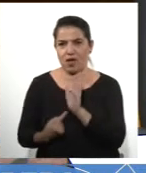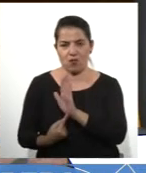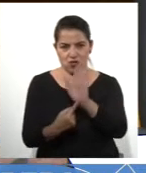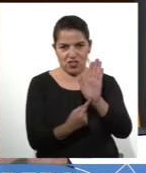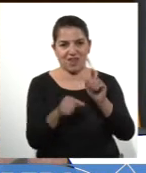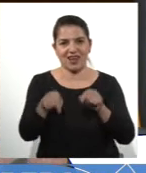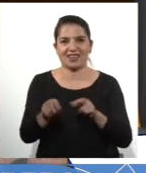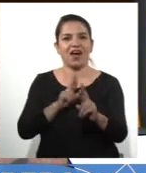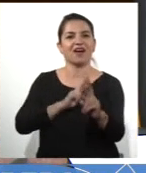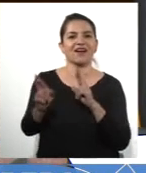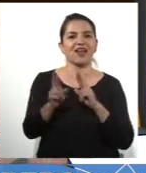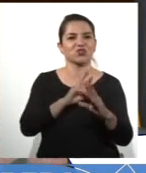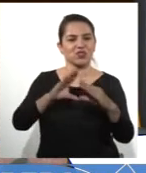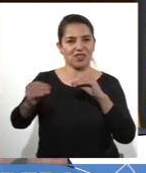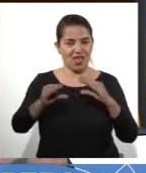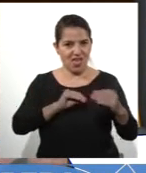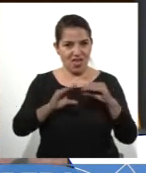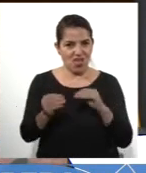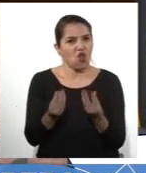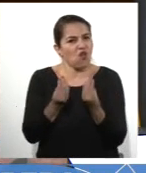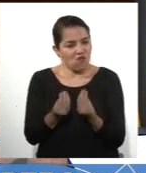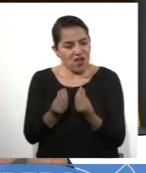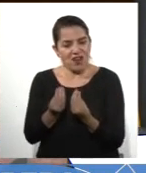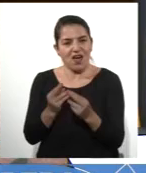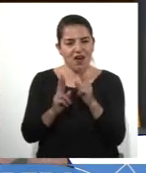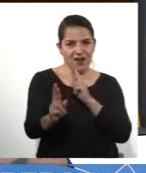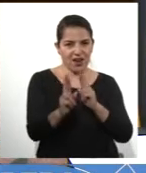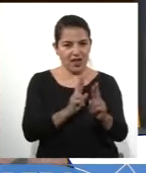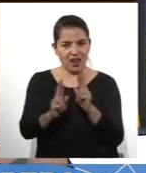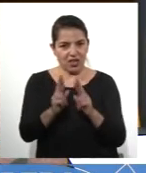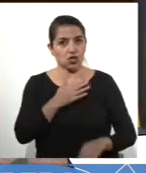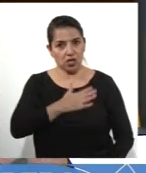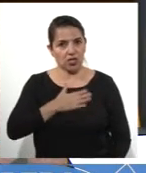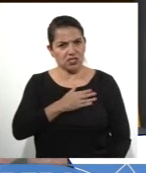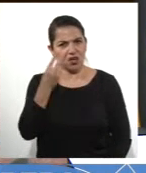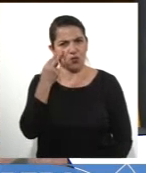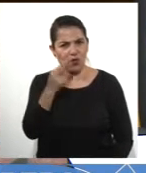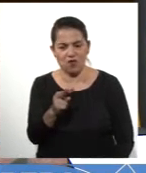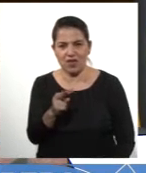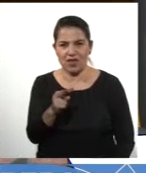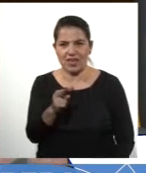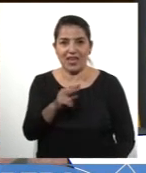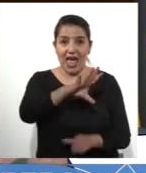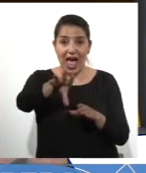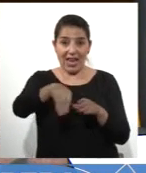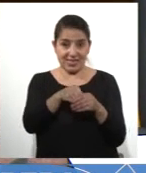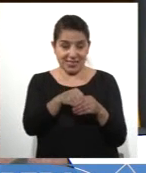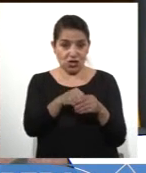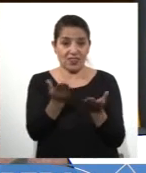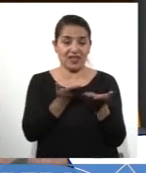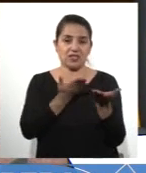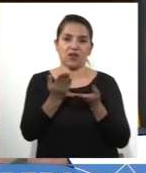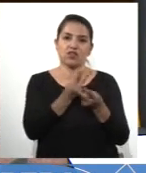relación de diálogo, de buen trato, que es lo que nosotros quisiéramos ver extendido en la relación al interior del servicio